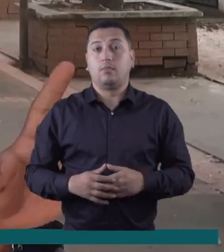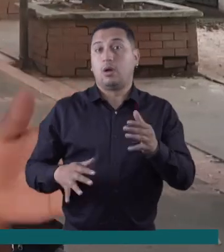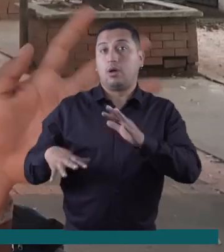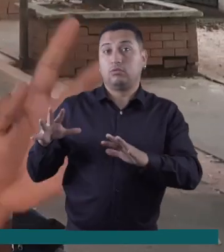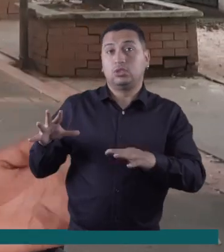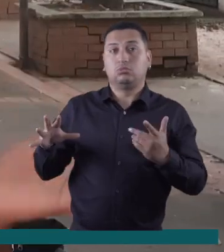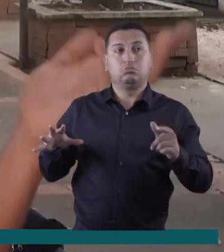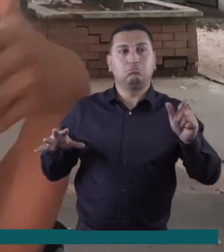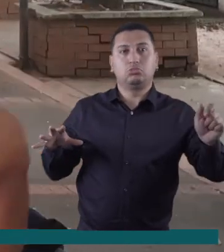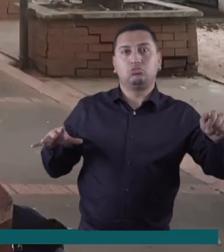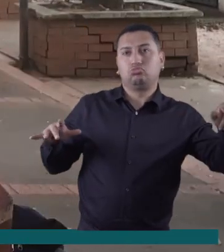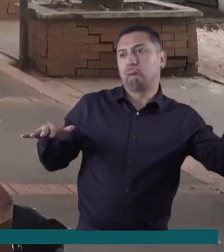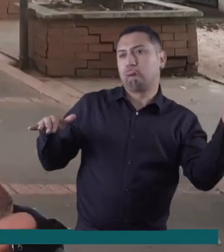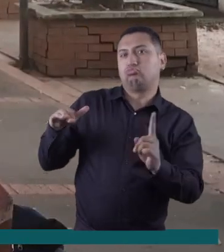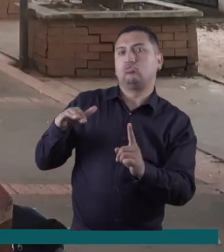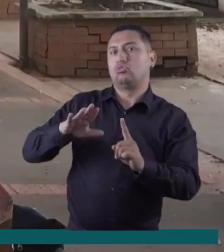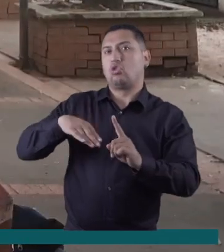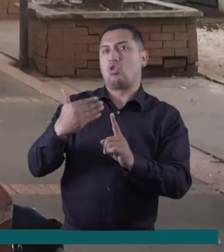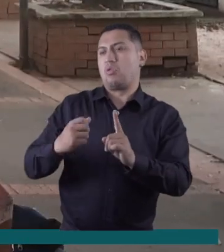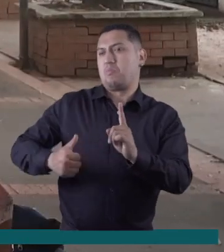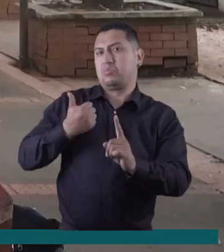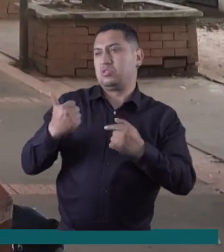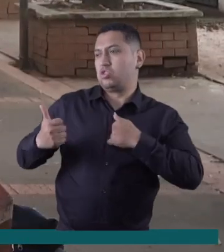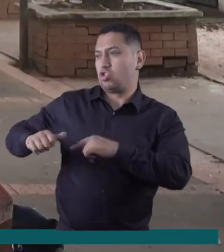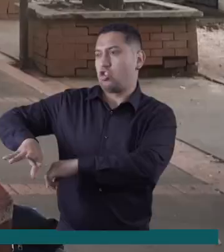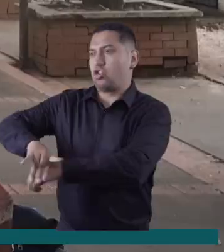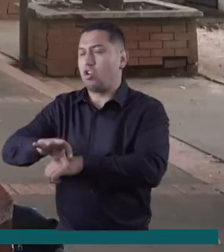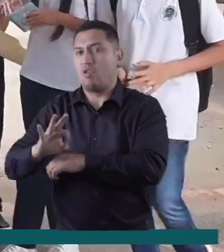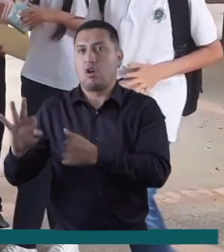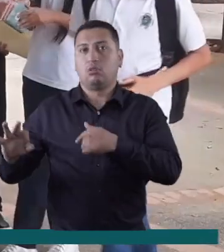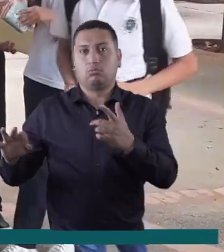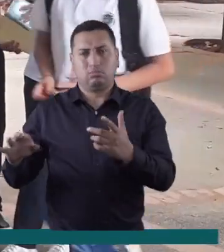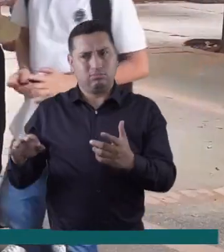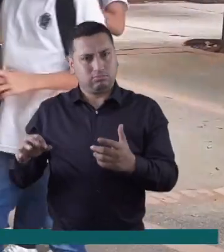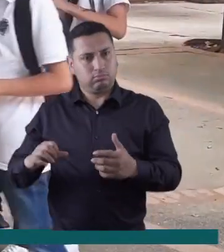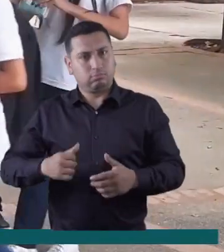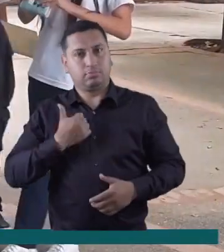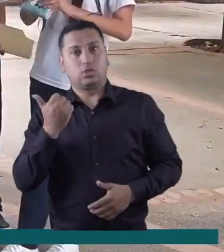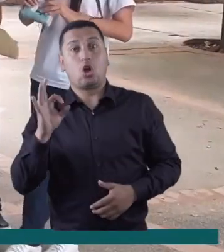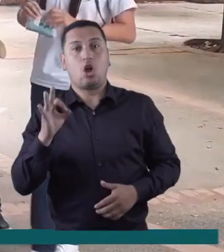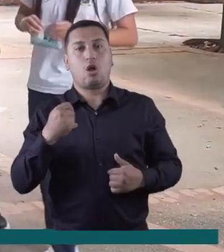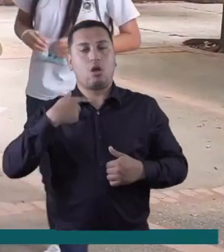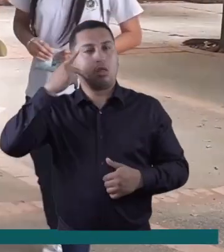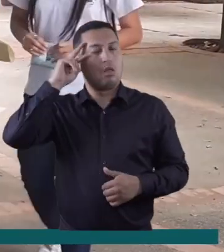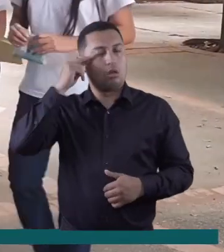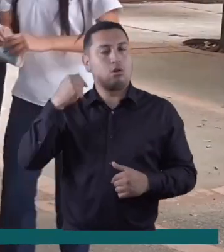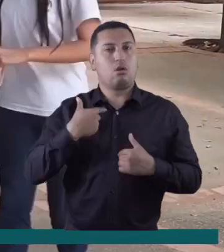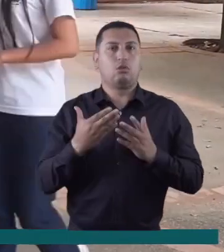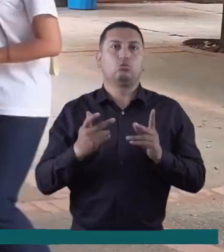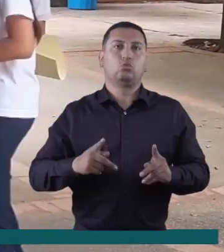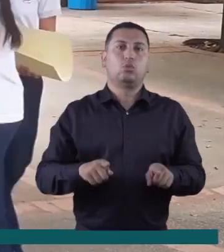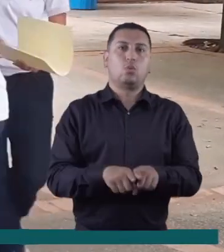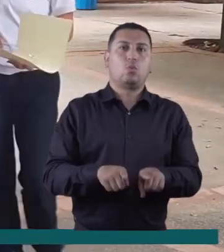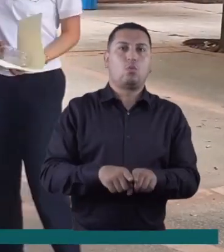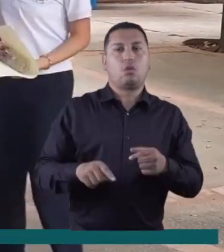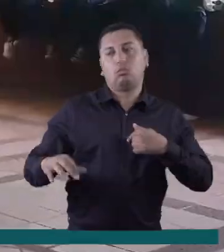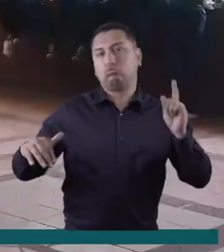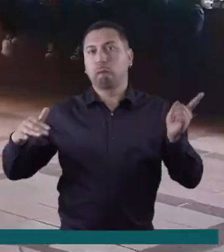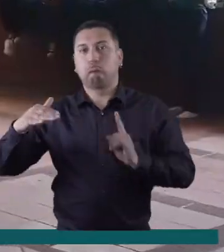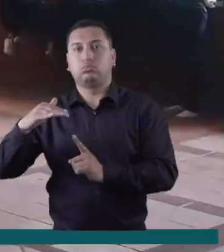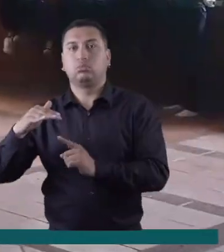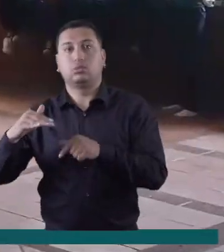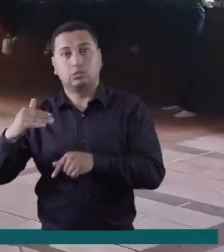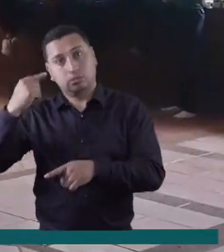delincuentes, ladrones, no sé, entran al colegio y agreen a los estudiantes de cierta forma o los roban, ¿sí me entiendes? O incluso pueden hacerse pasar por